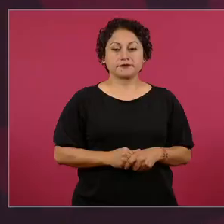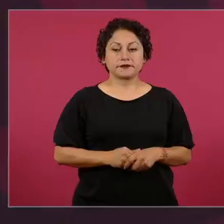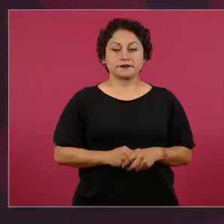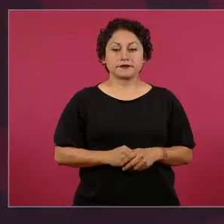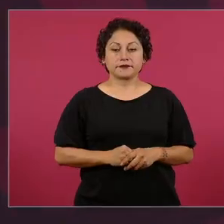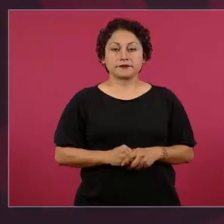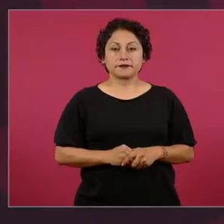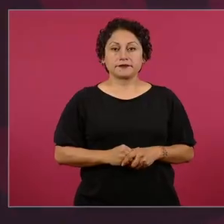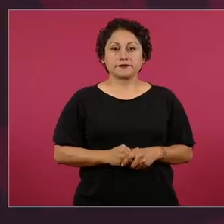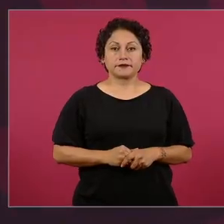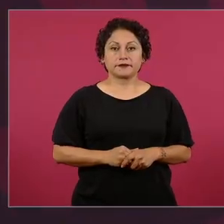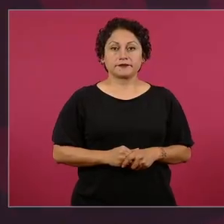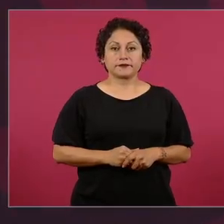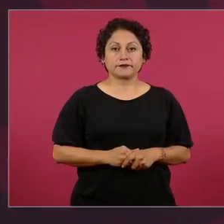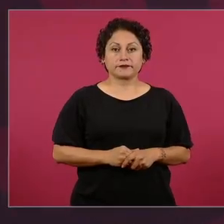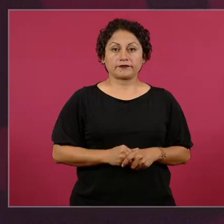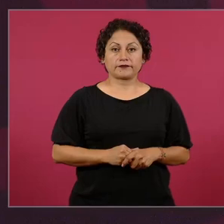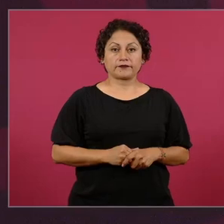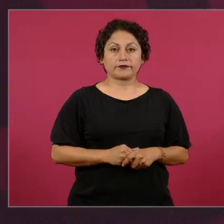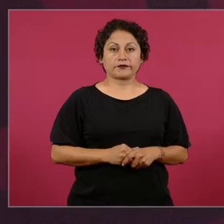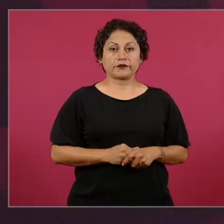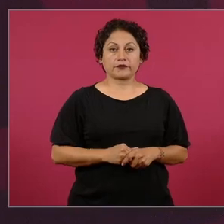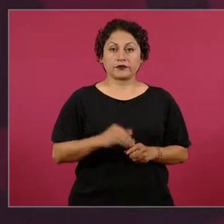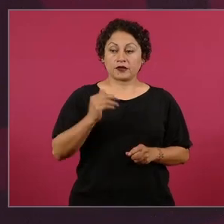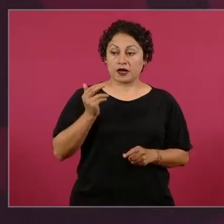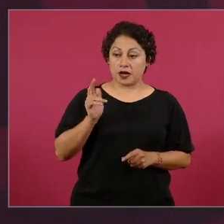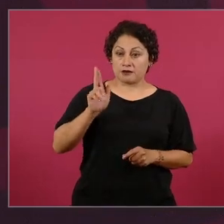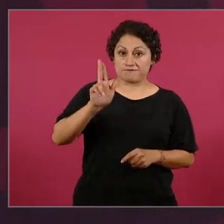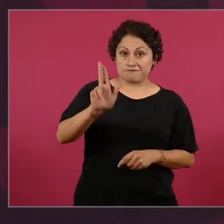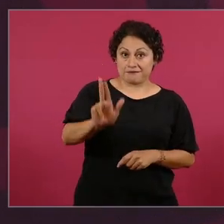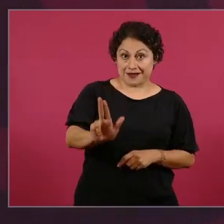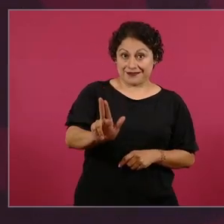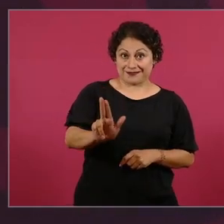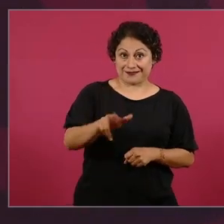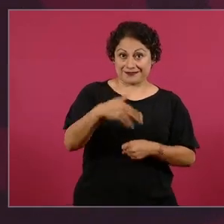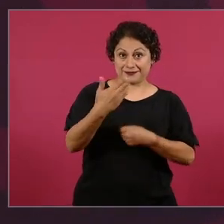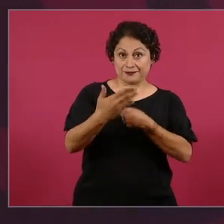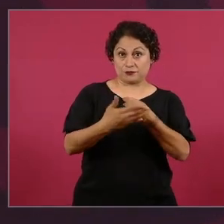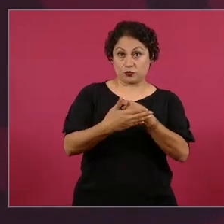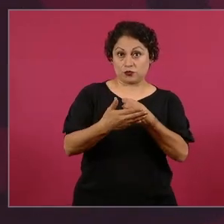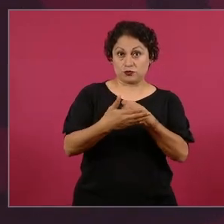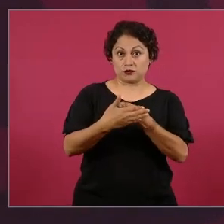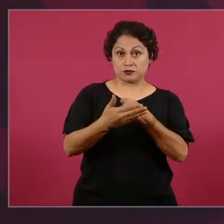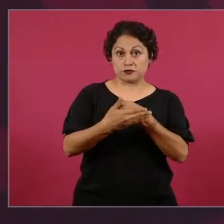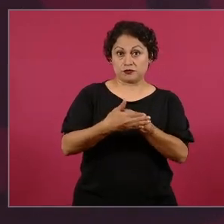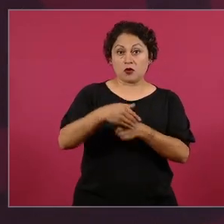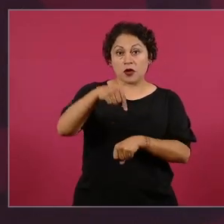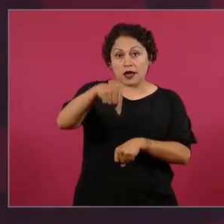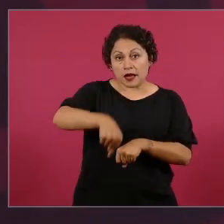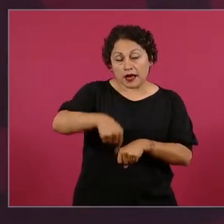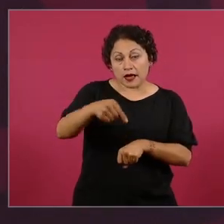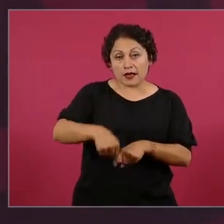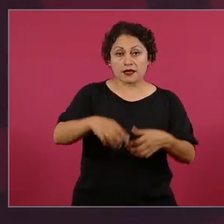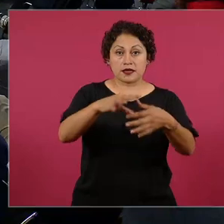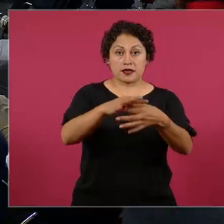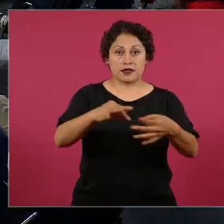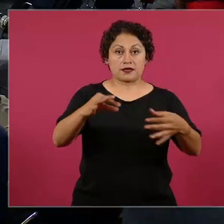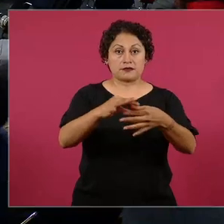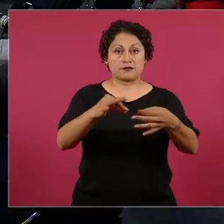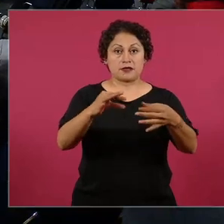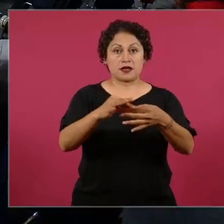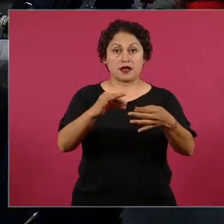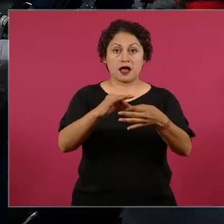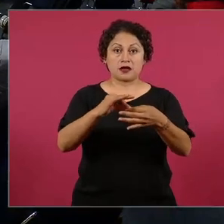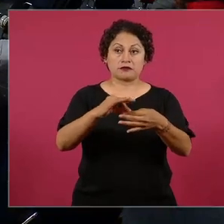El martes próximo que demos a conocer la sección de cero impunidad van a ver lo que han